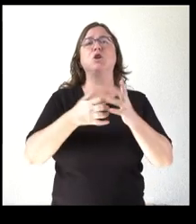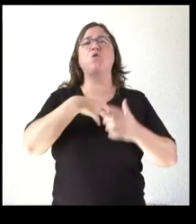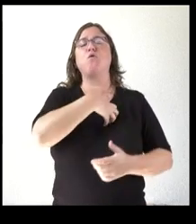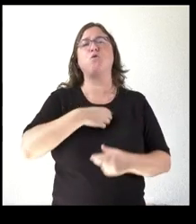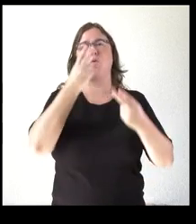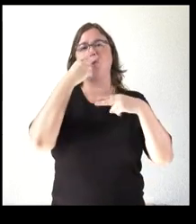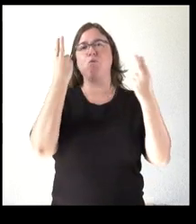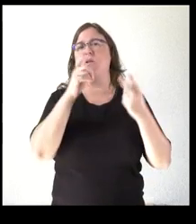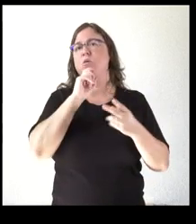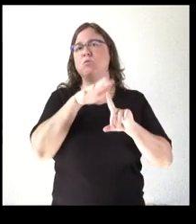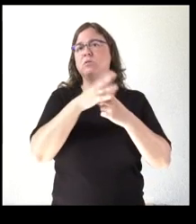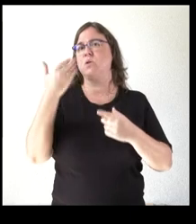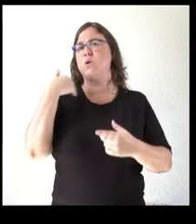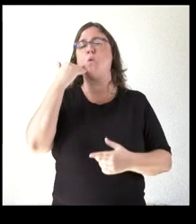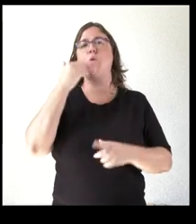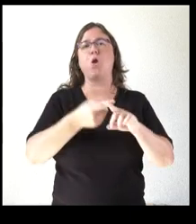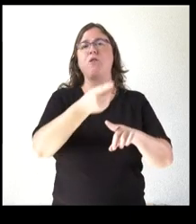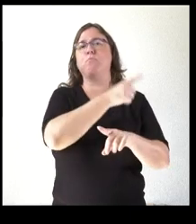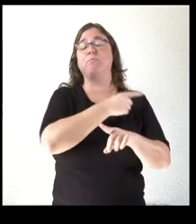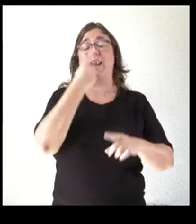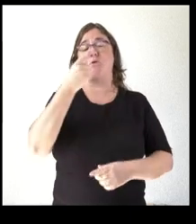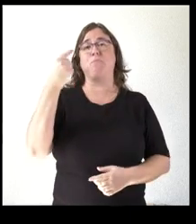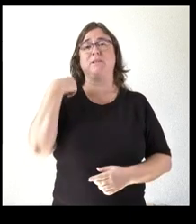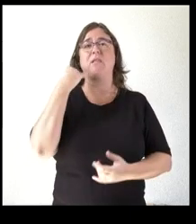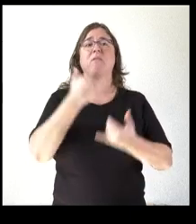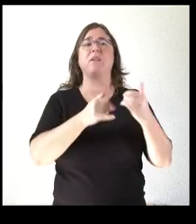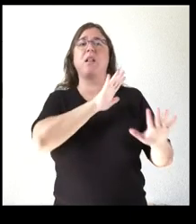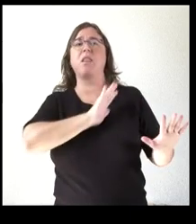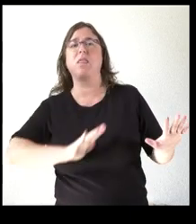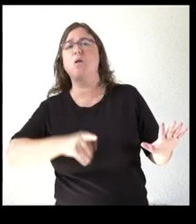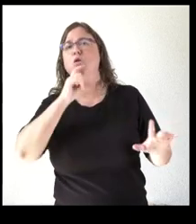que se presentó en junio del año pasado y bueno quedó poco en el tintero Gracias